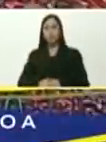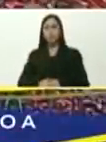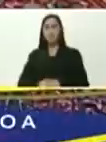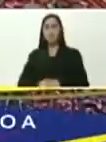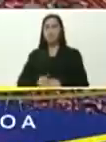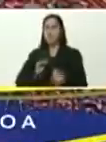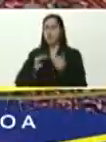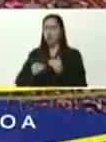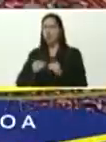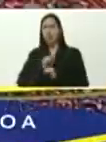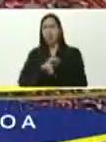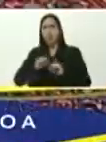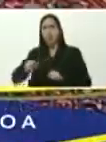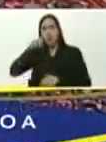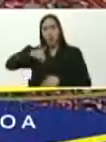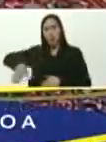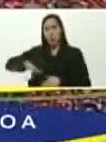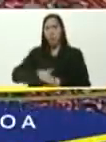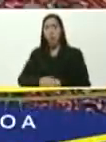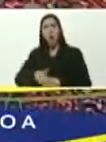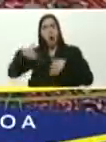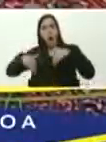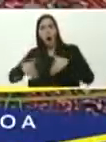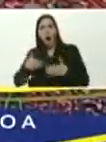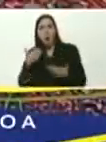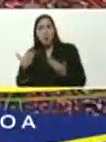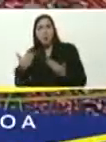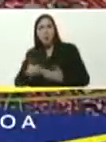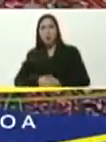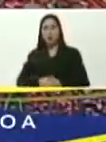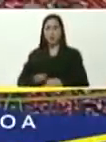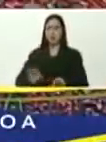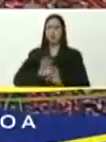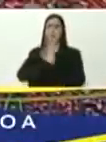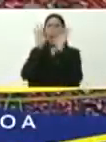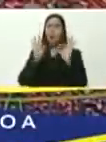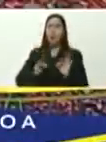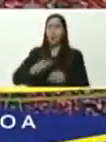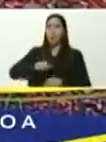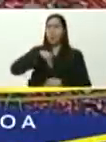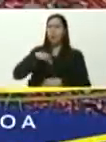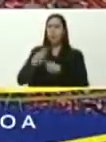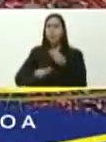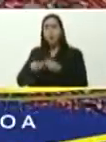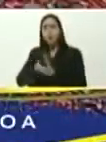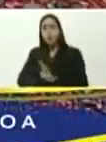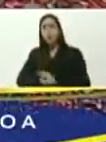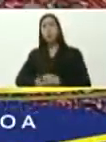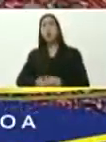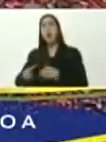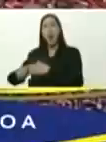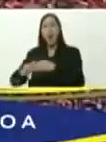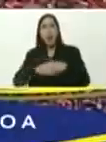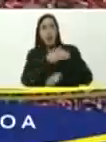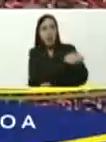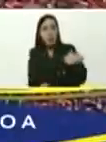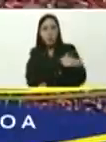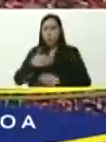desmoralizar al pueblo, y pedir el voto, esa es la metódica, destructiva, de esa oposición,